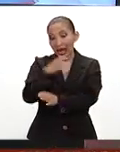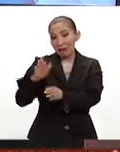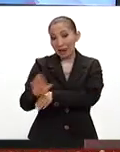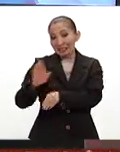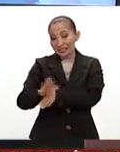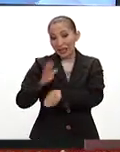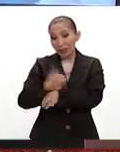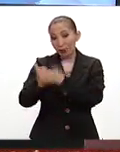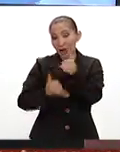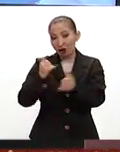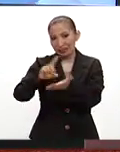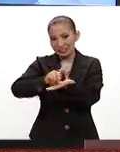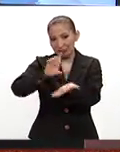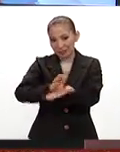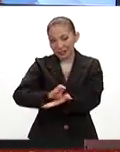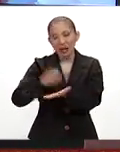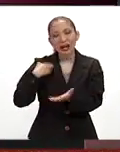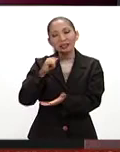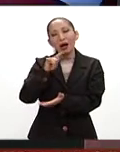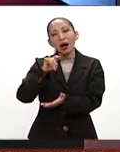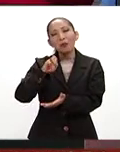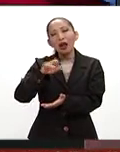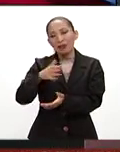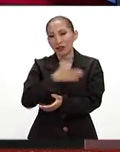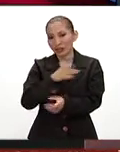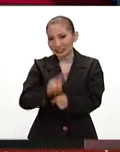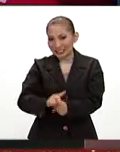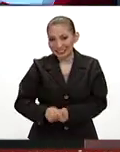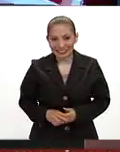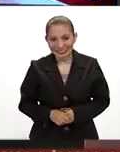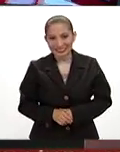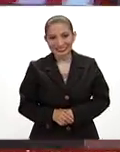Río, en los Juegos Paralímpicos. Samuel, qué gusto saludarte, muy buenos días.